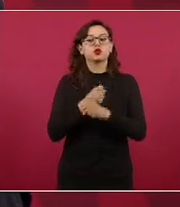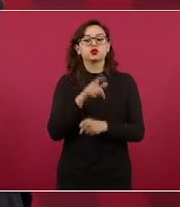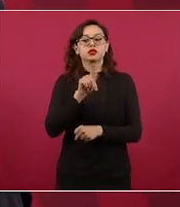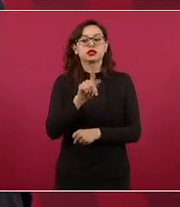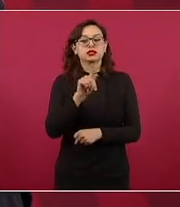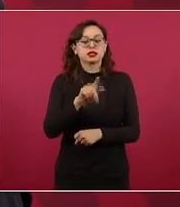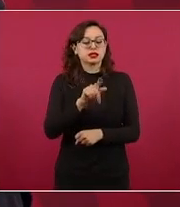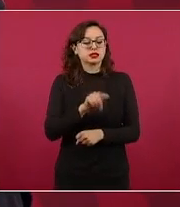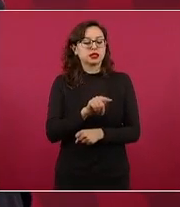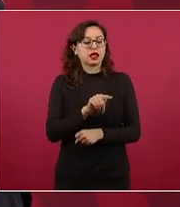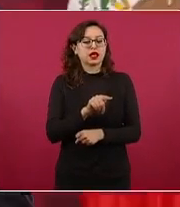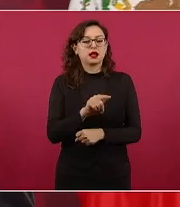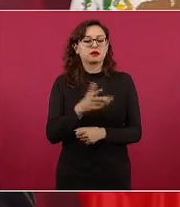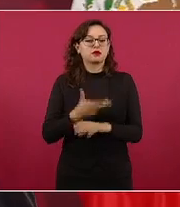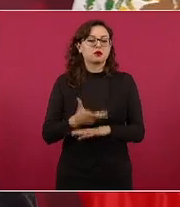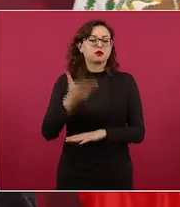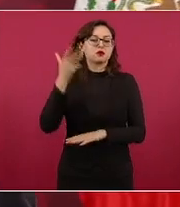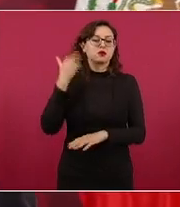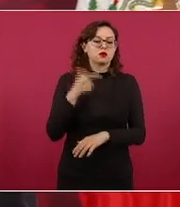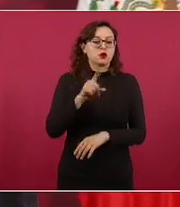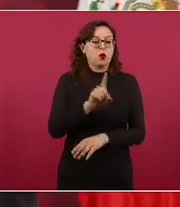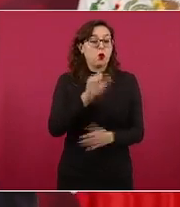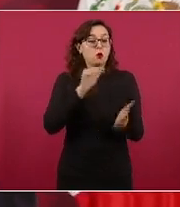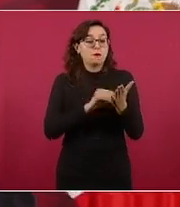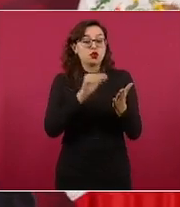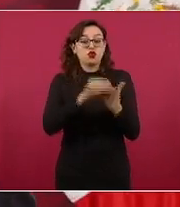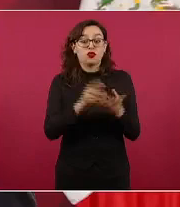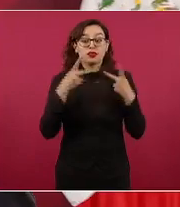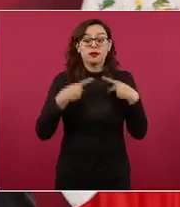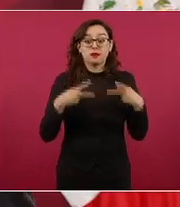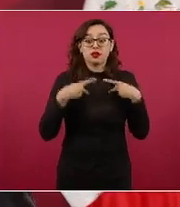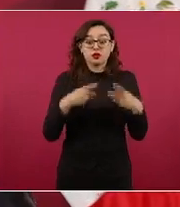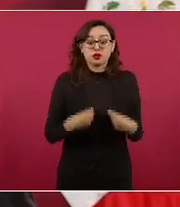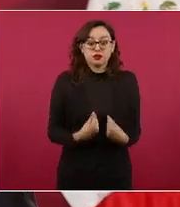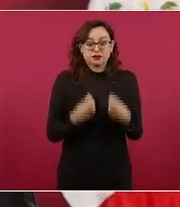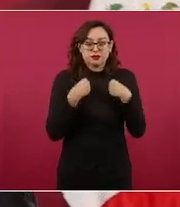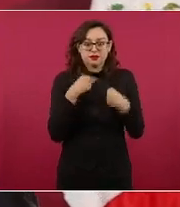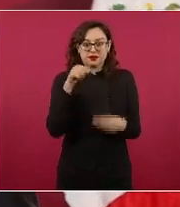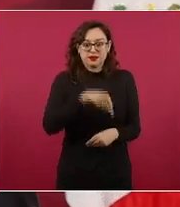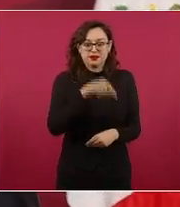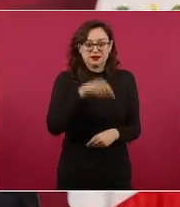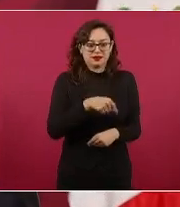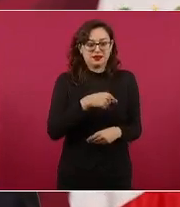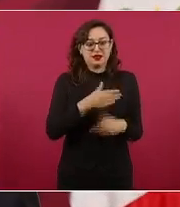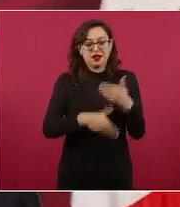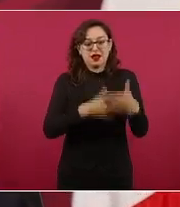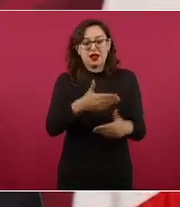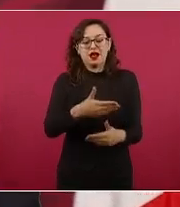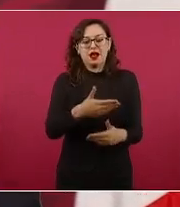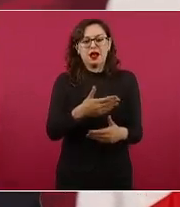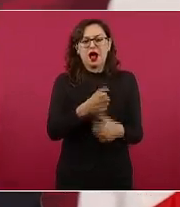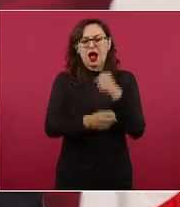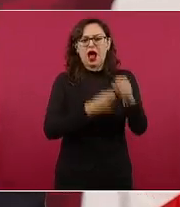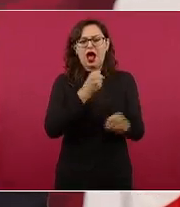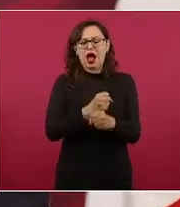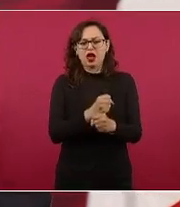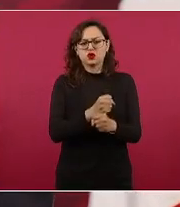de habitantes y ya para el 2000 tenía 500 mil